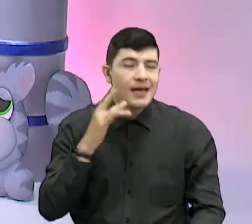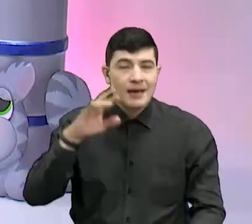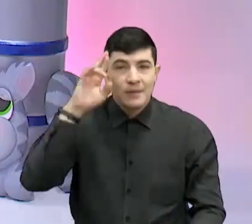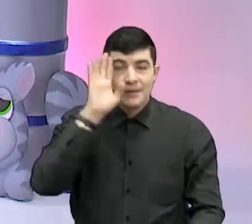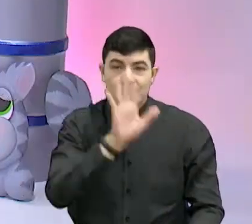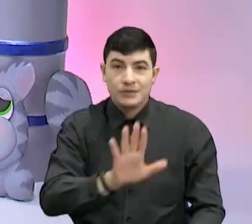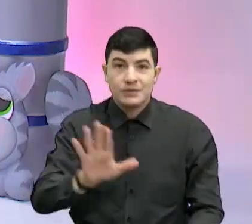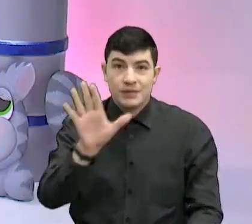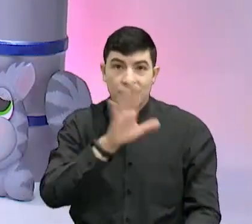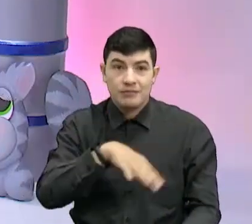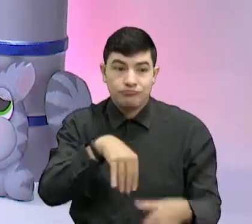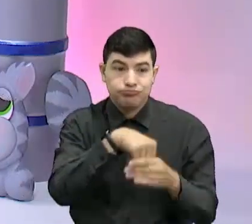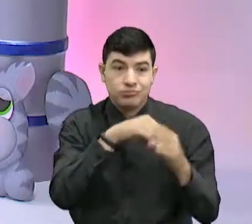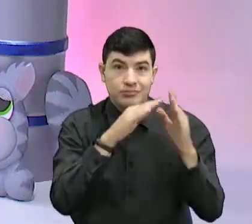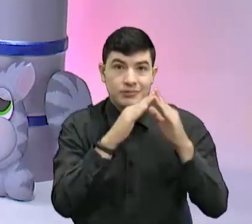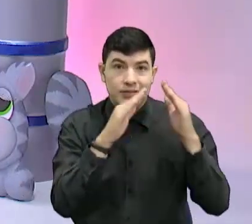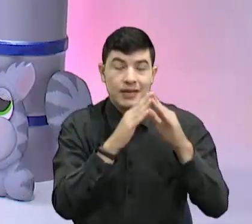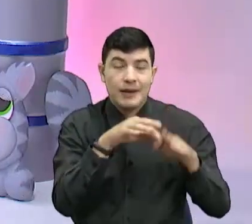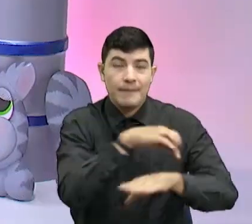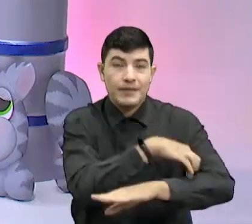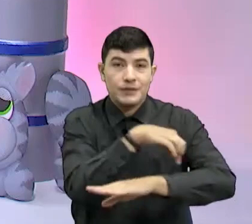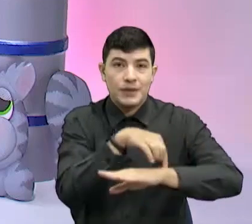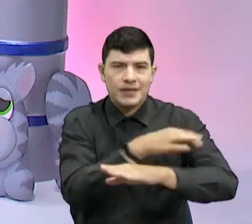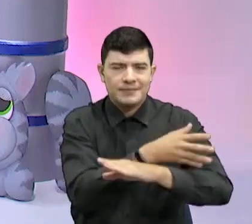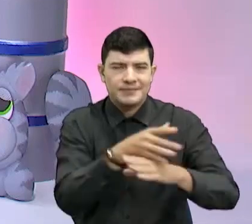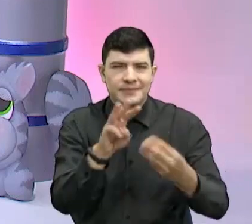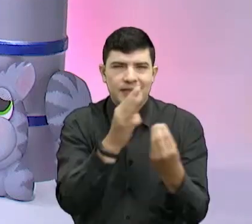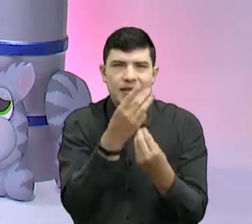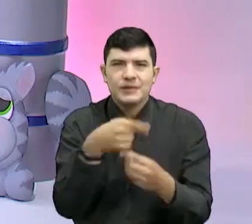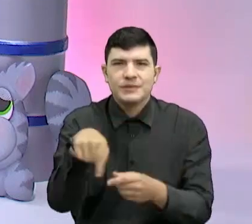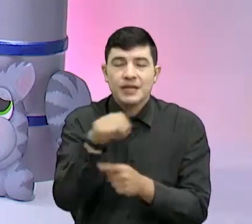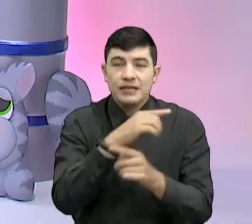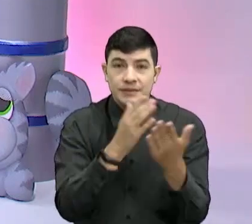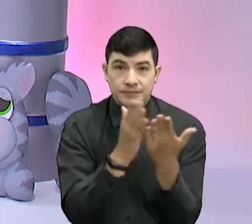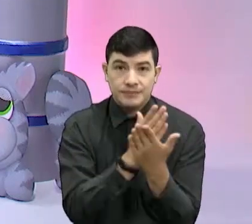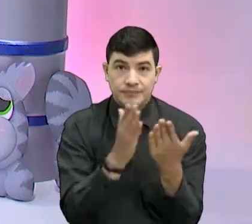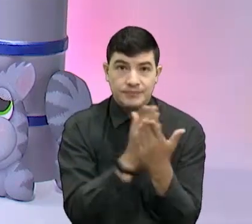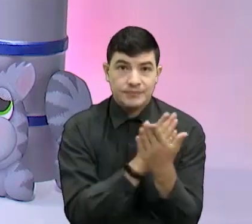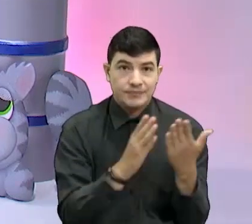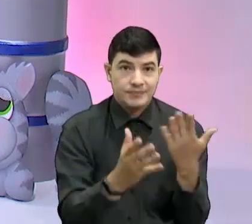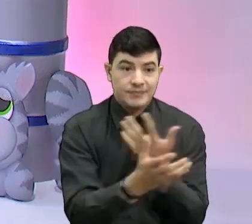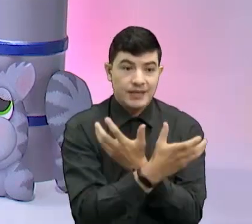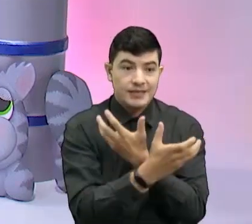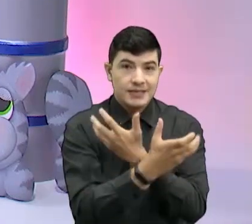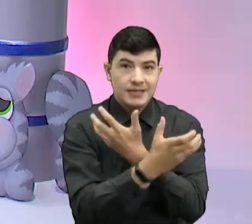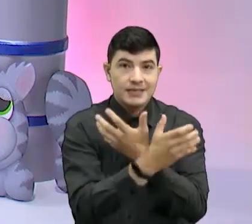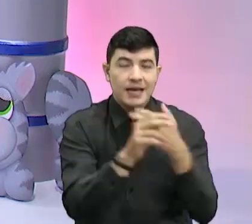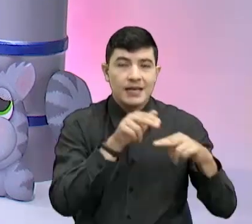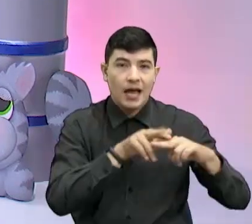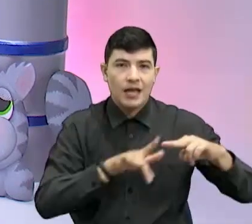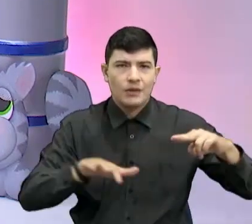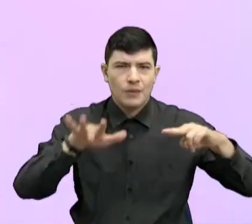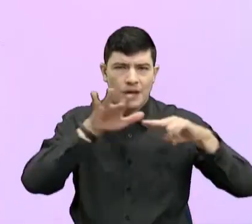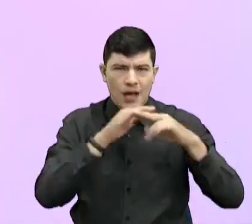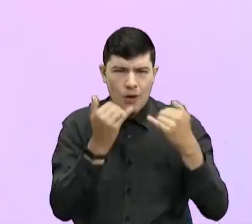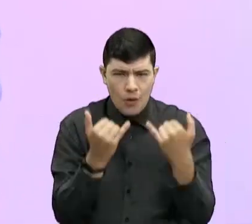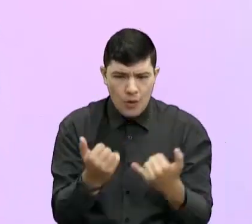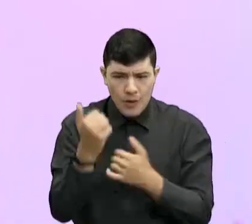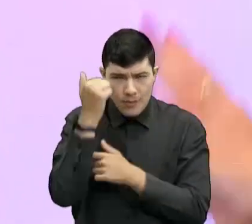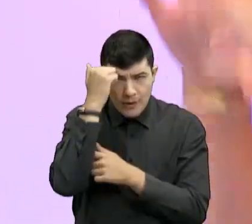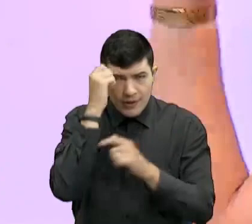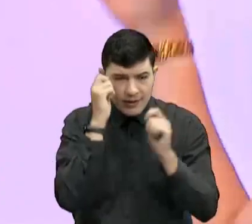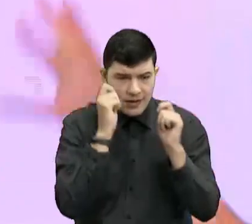casas, los niños de preescolar a terceros, tienen que sacar su cuadernito de ciencias naturales. No vayan a poner el nombre del profe de hoy, no.